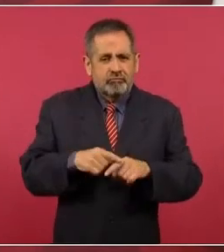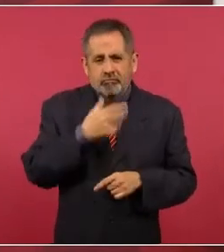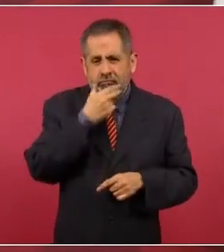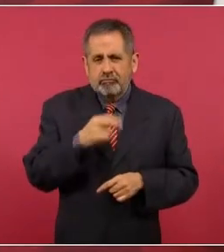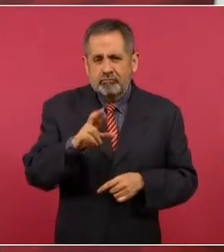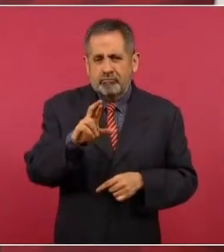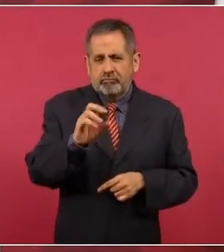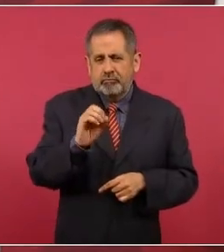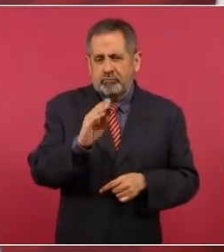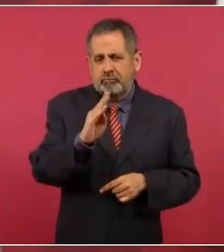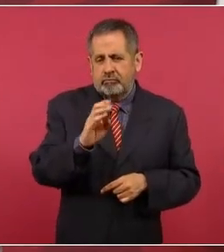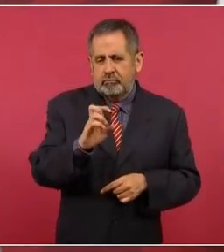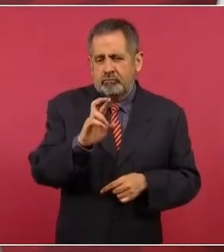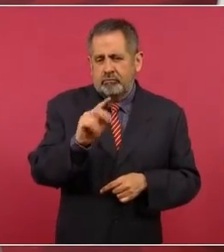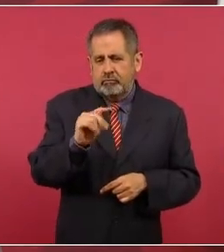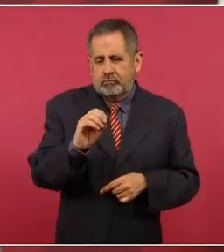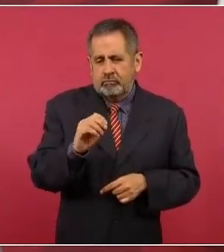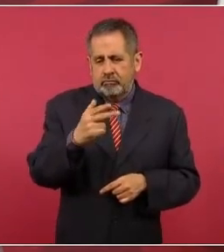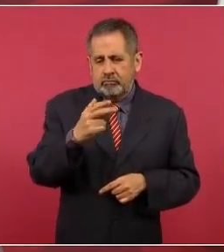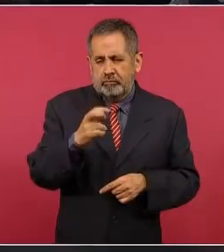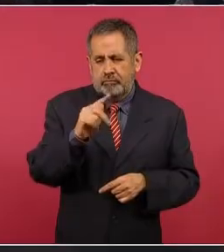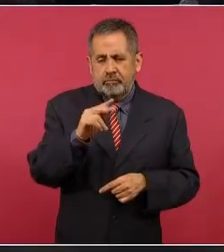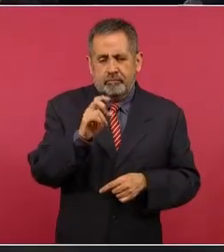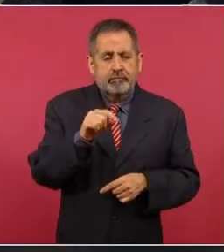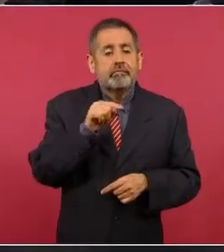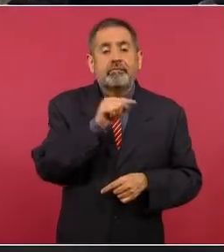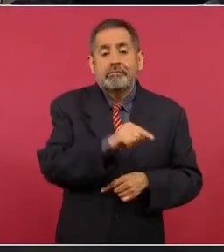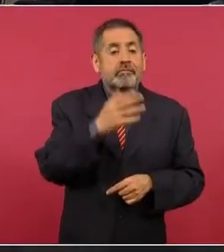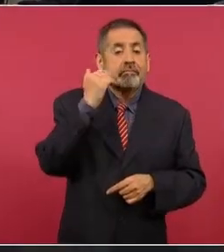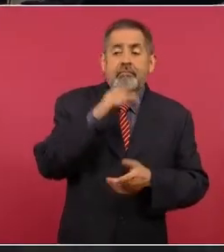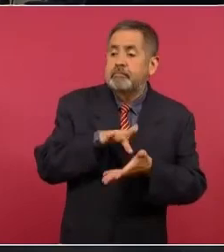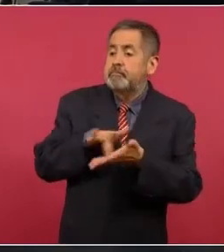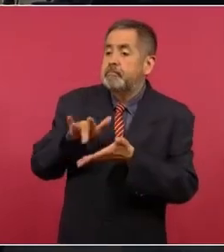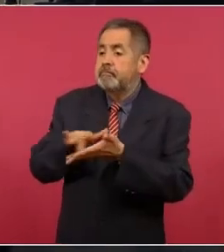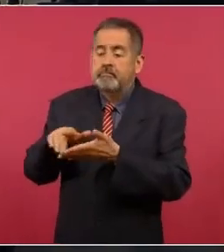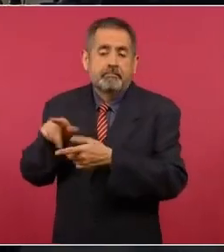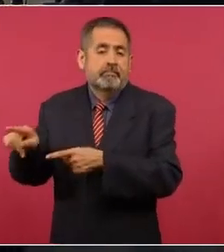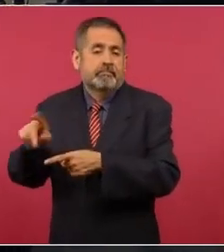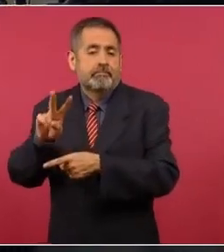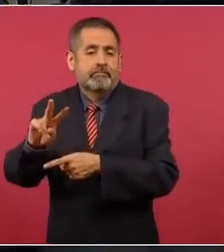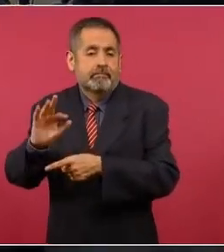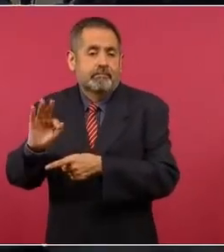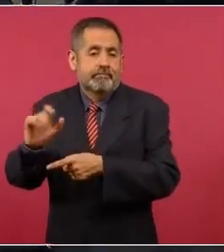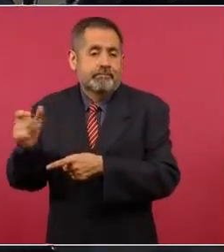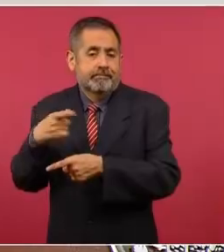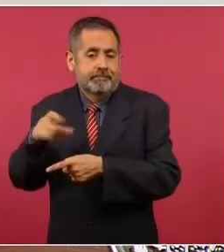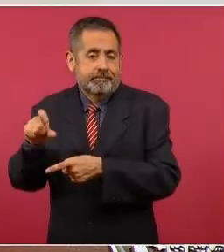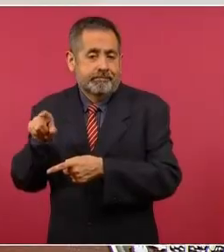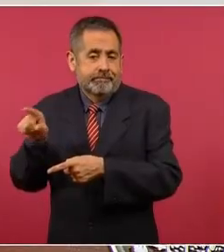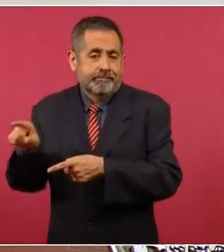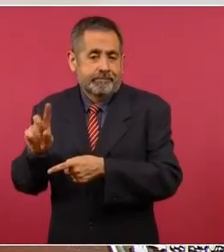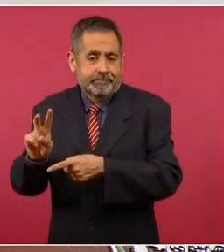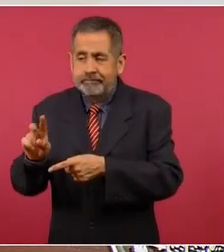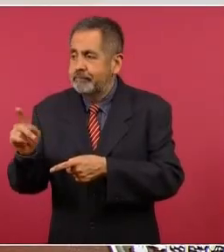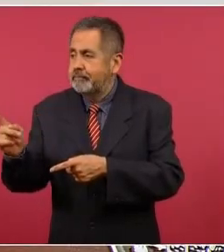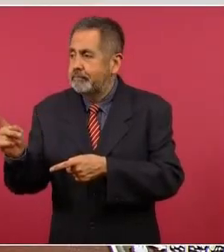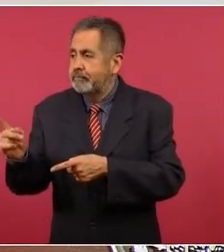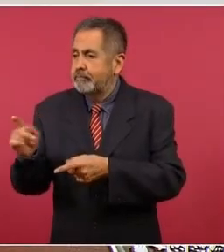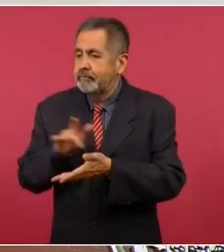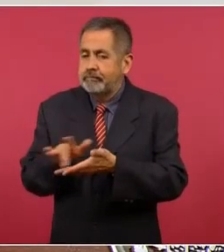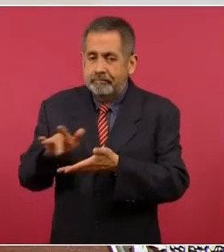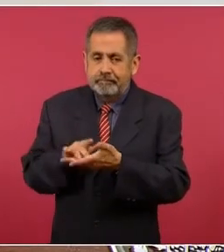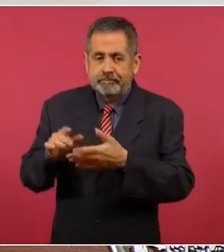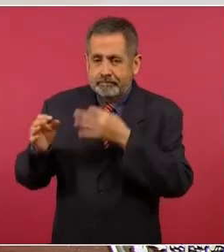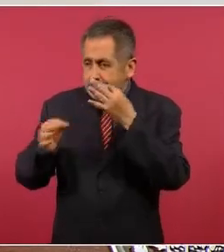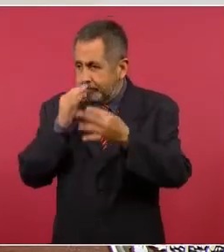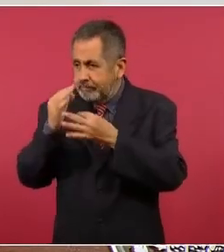Hernández, que había apoyado a Fox en